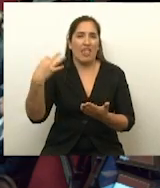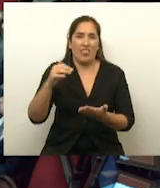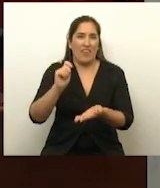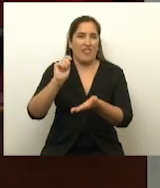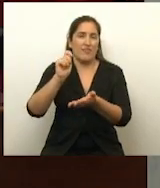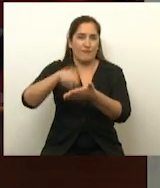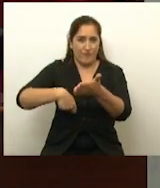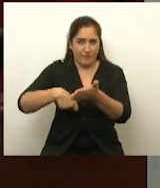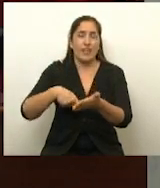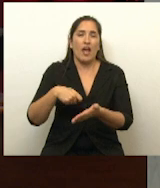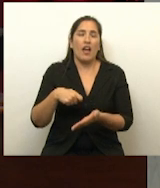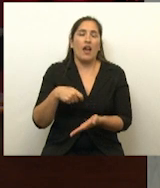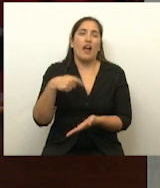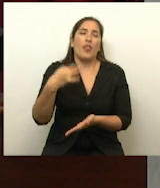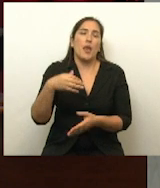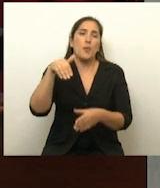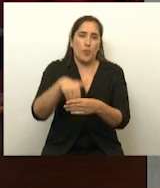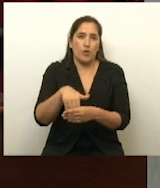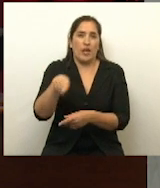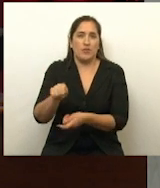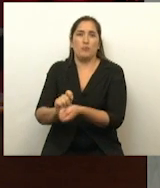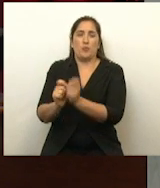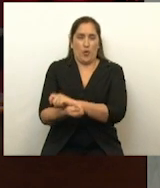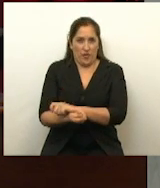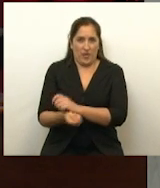Así se votará con esa modificación.